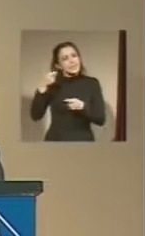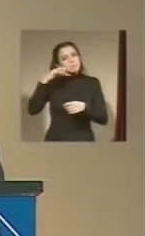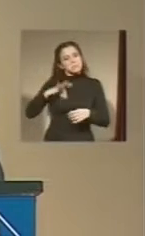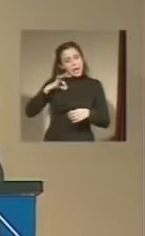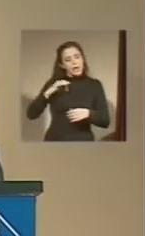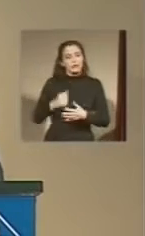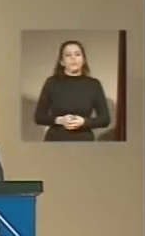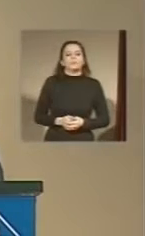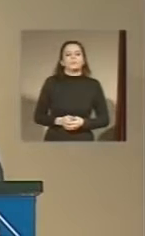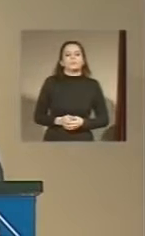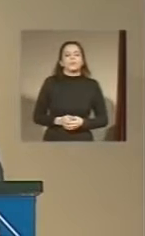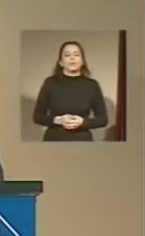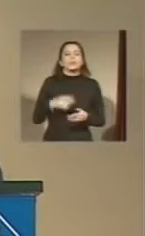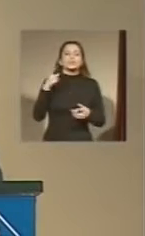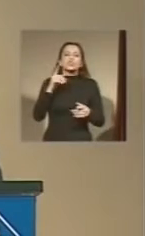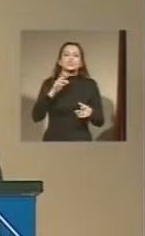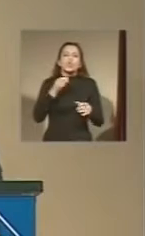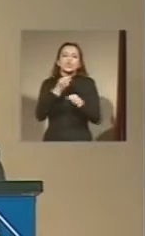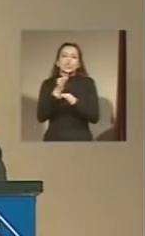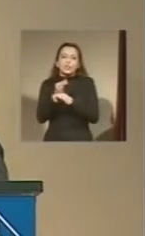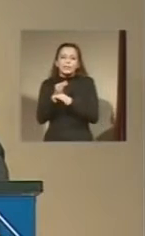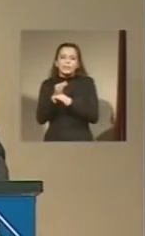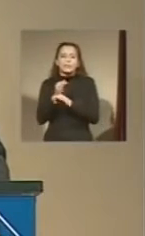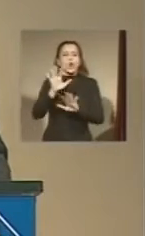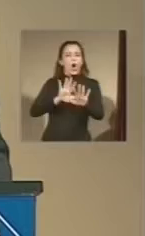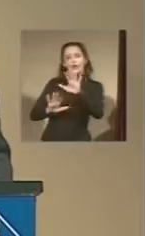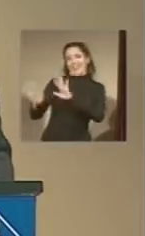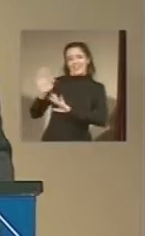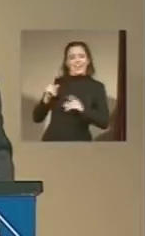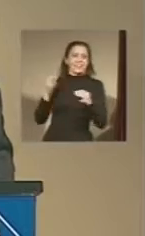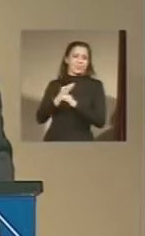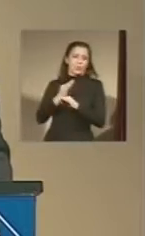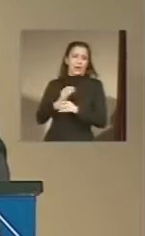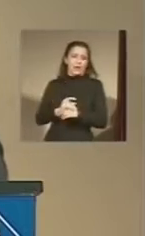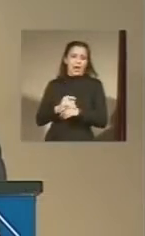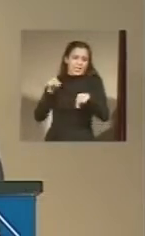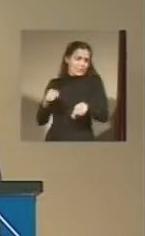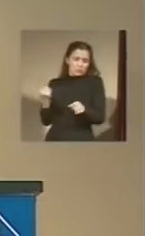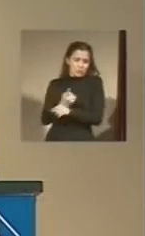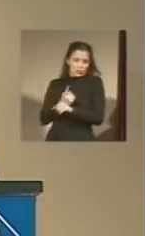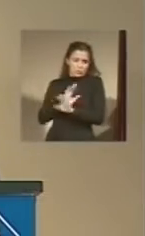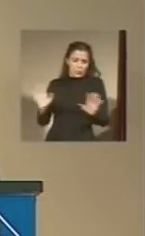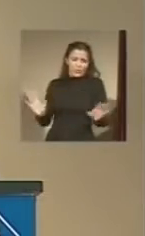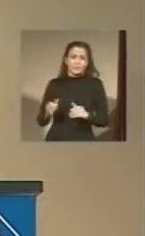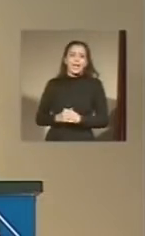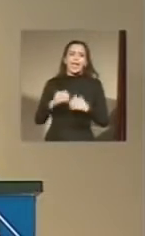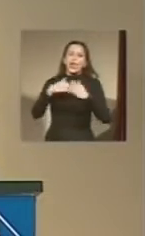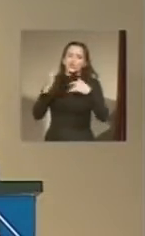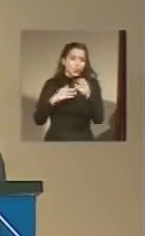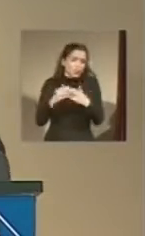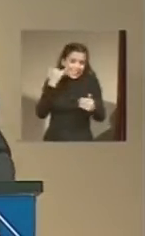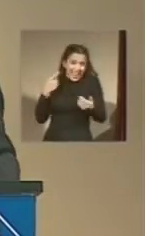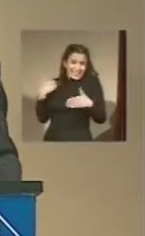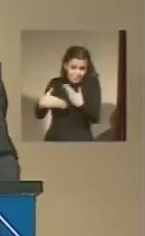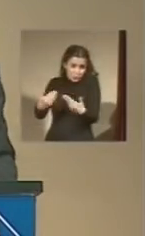garantizar el orden en las escuelas. Así no se puede enseñar. Y además de todo lo que ya hicimos, construcción de escuelas, derogar el